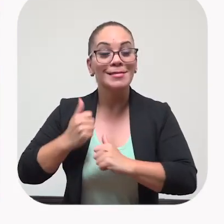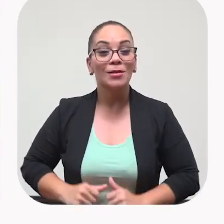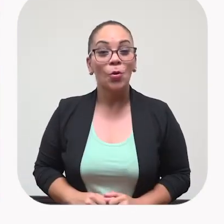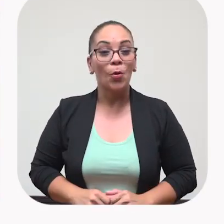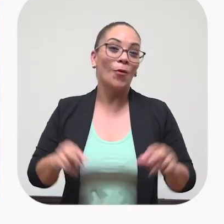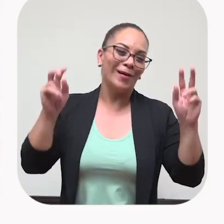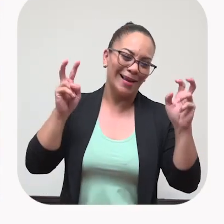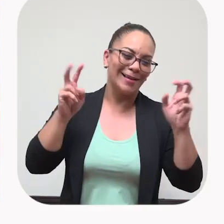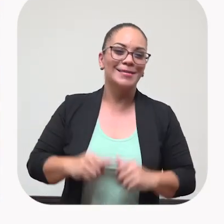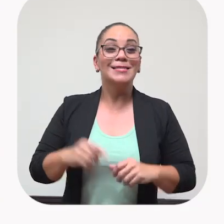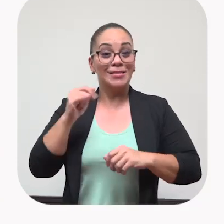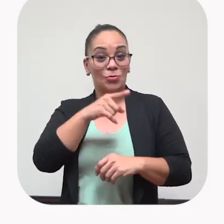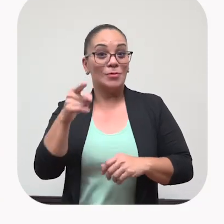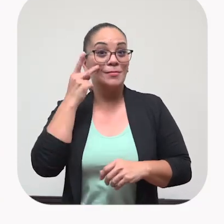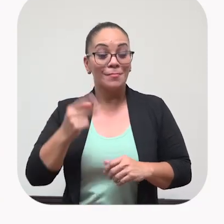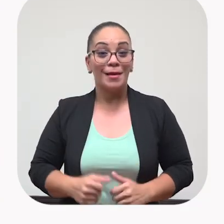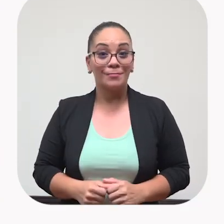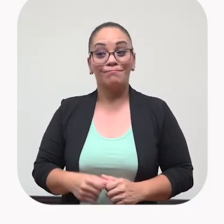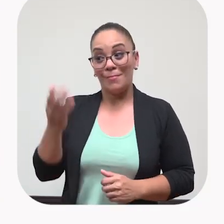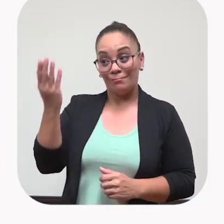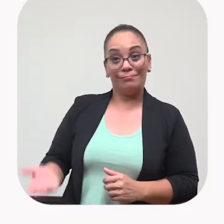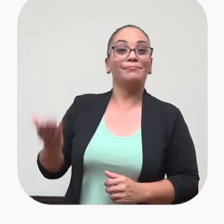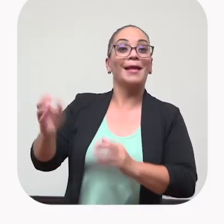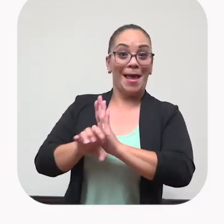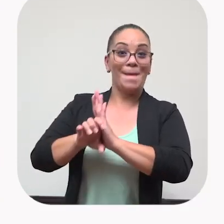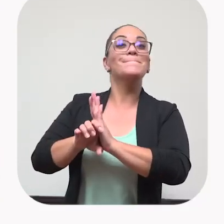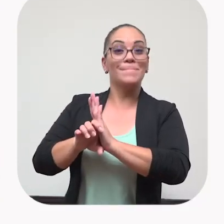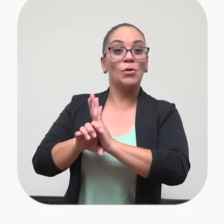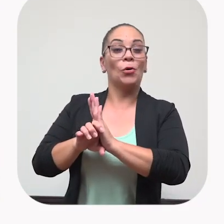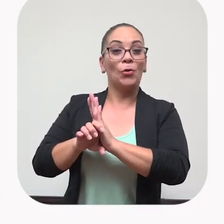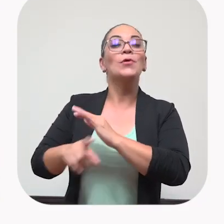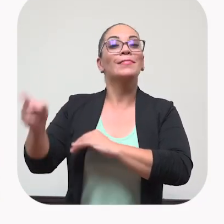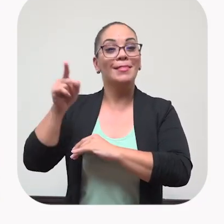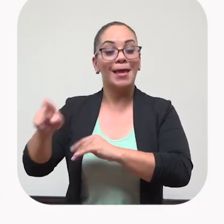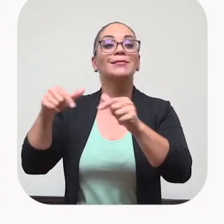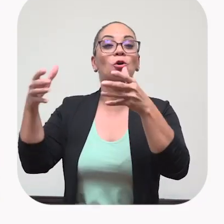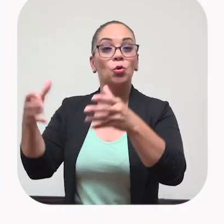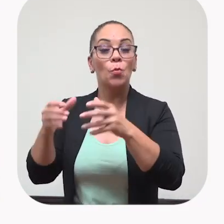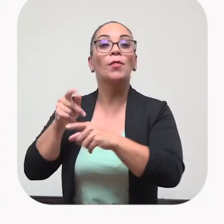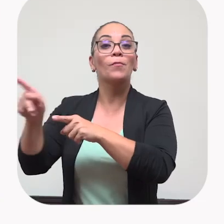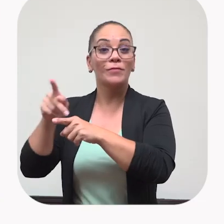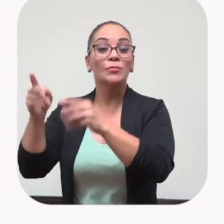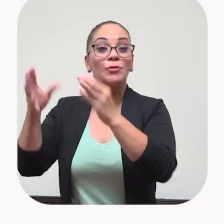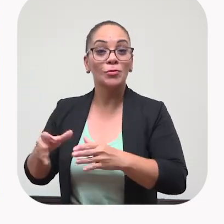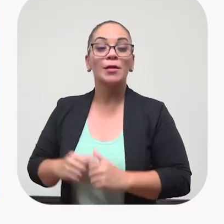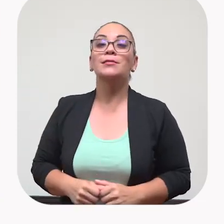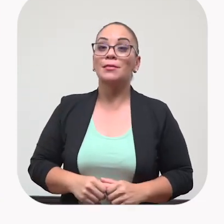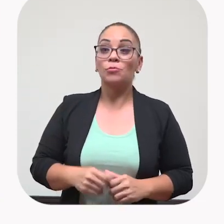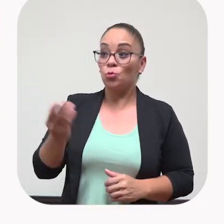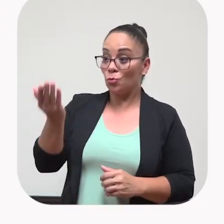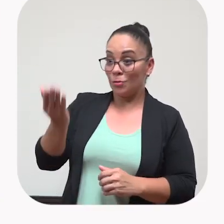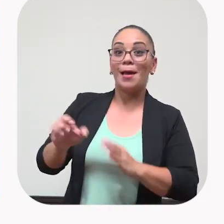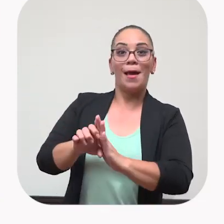Si usted la muestra, si usted es el botón como muestra de esa población, yo les digo, vamos